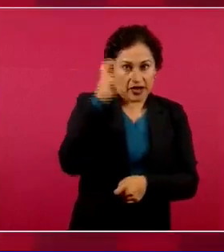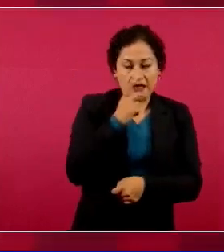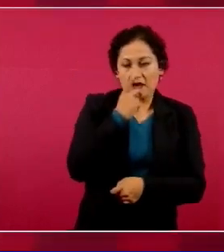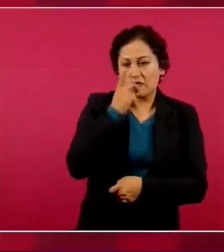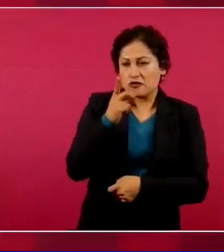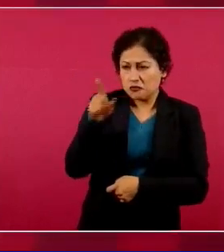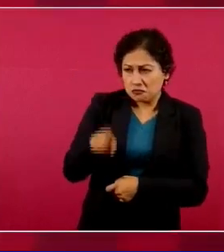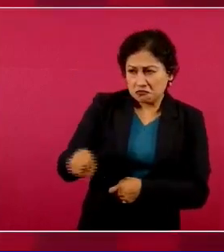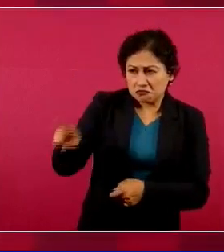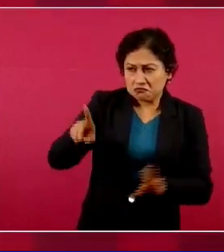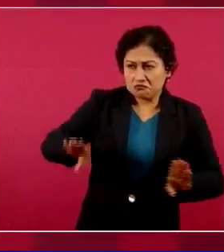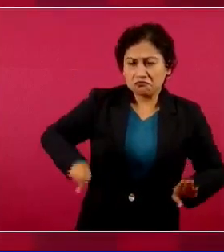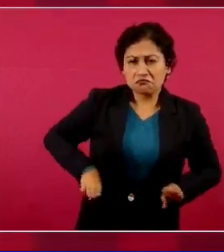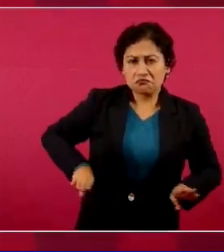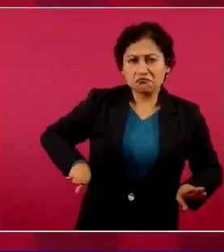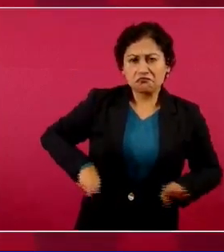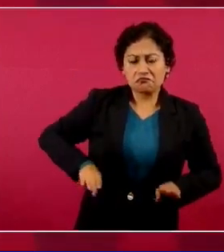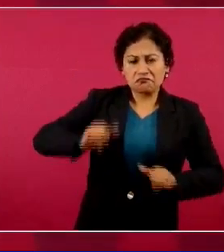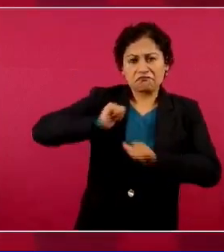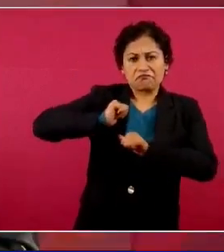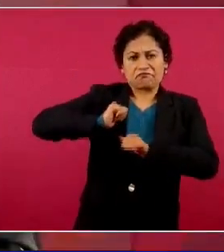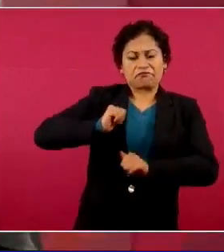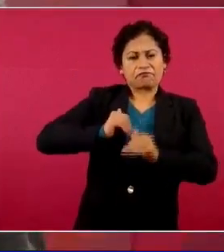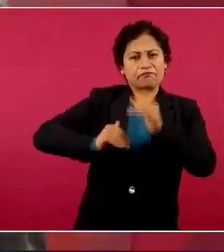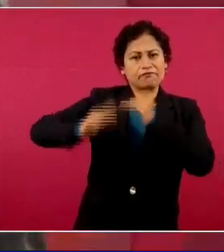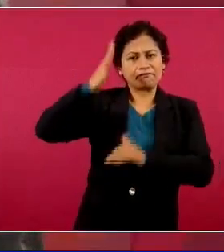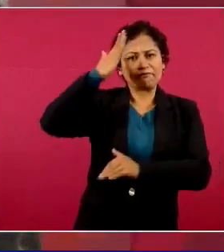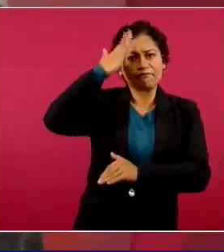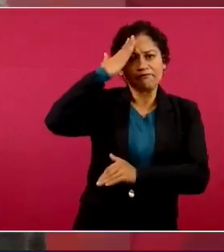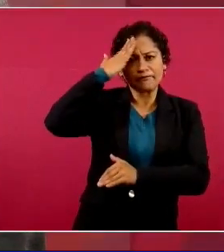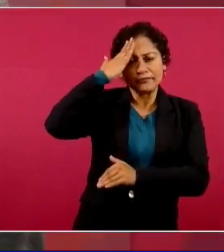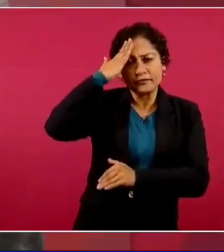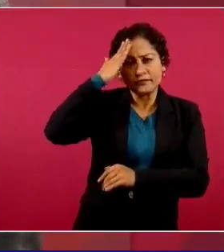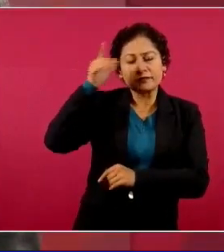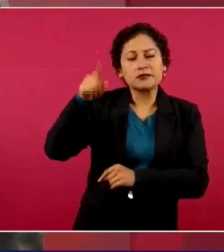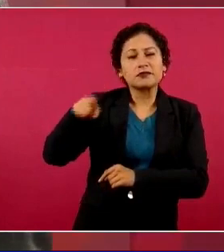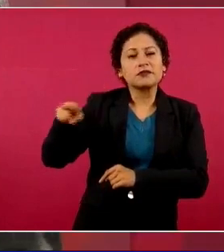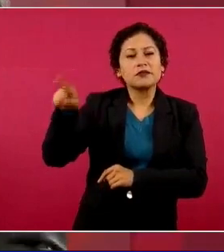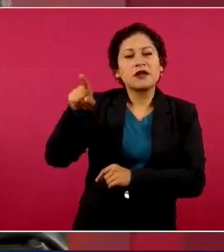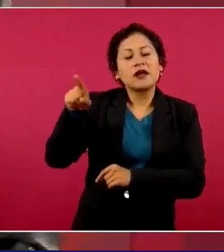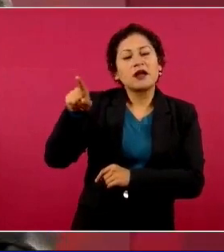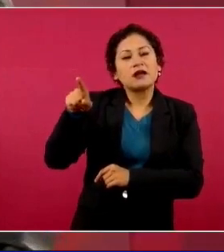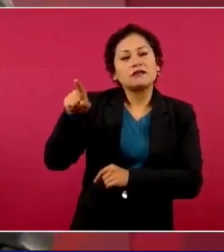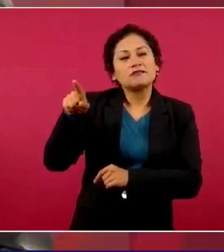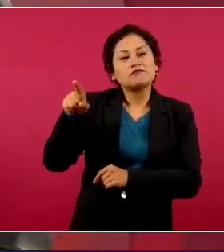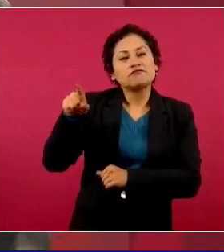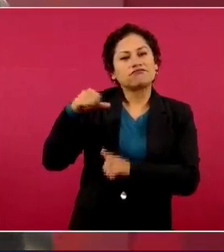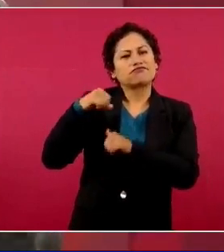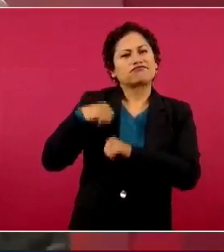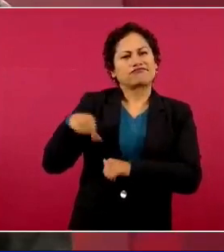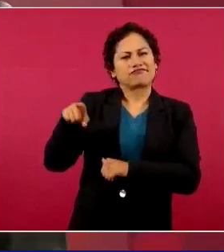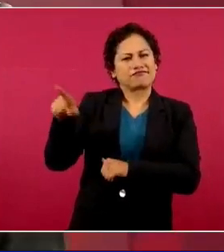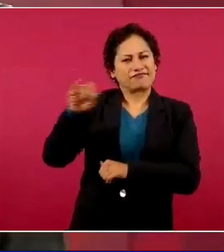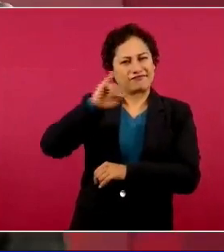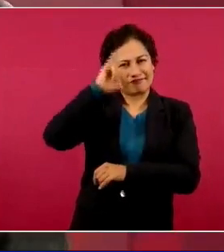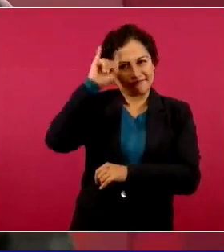a los oligarcas,